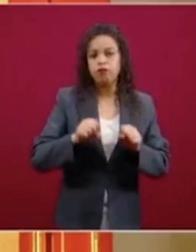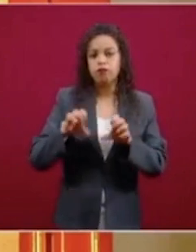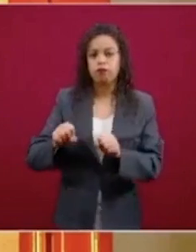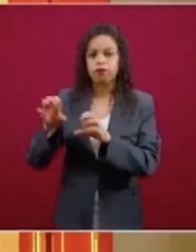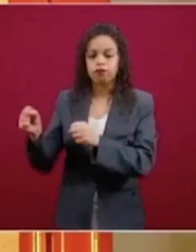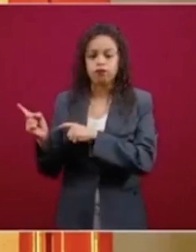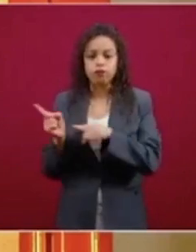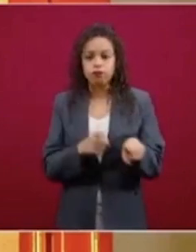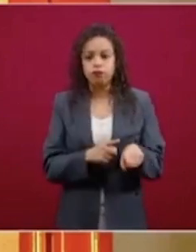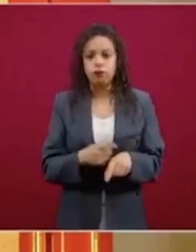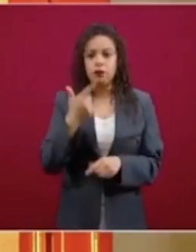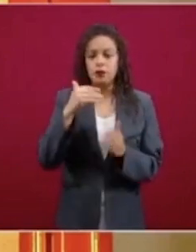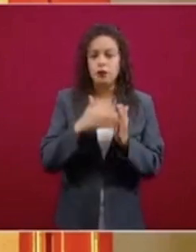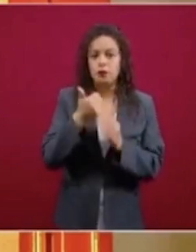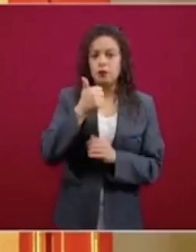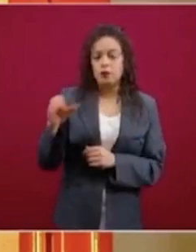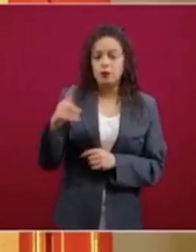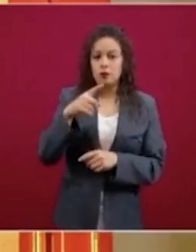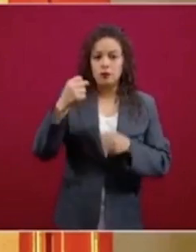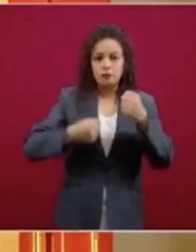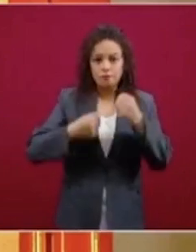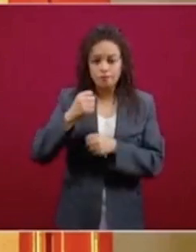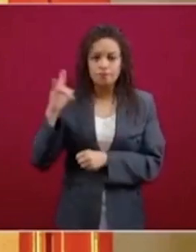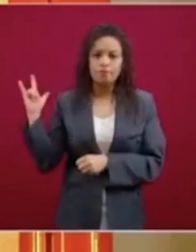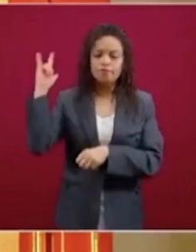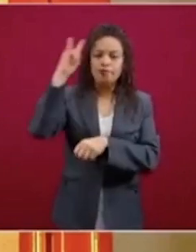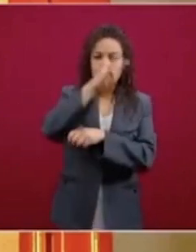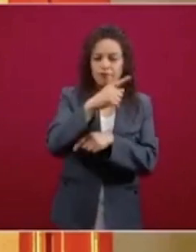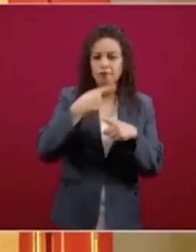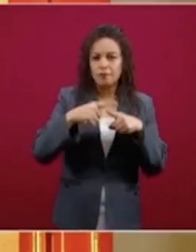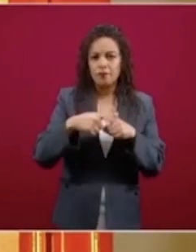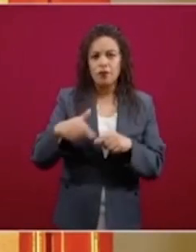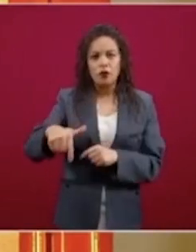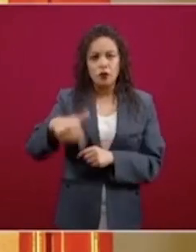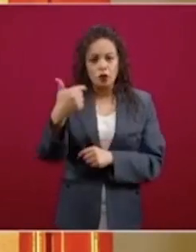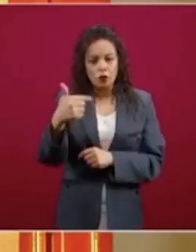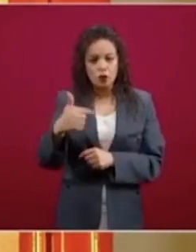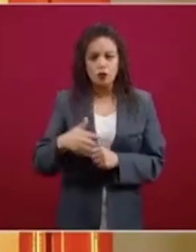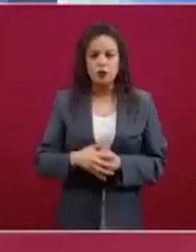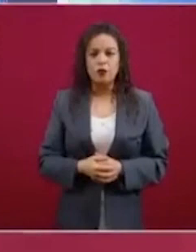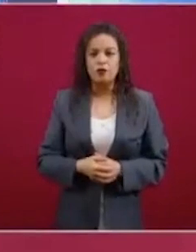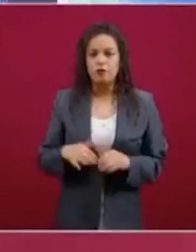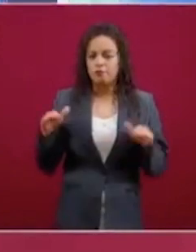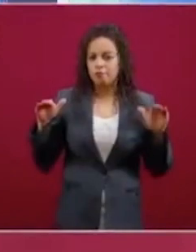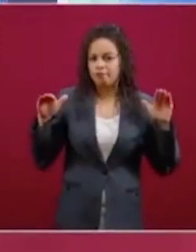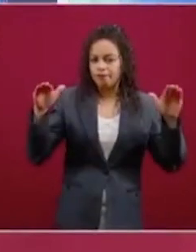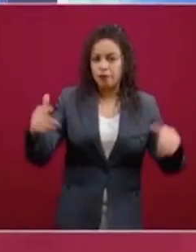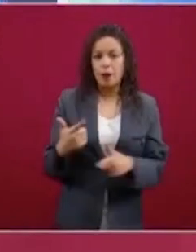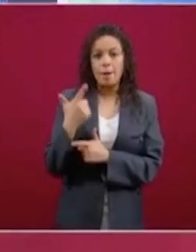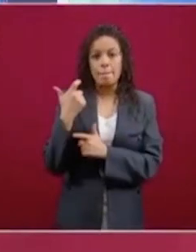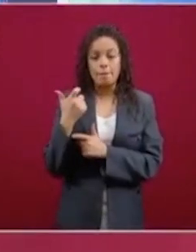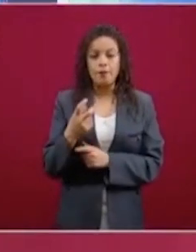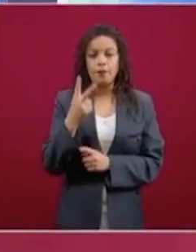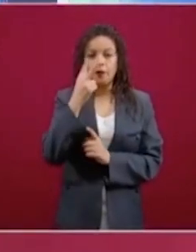.660 vehículos terrestres, aeronaves 12, armas de fuego 2